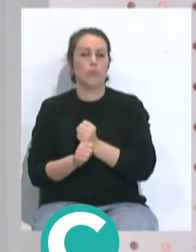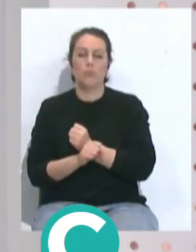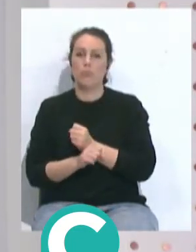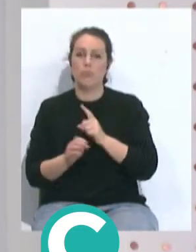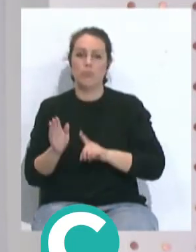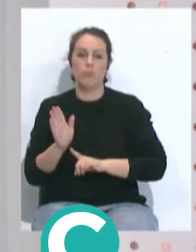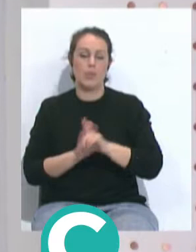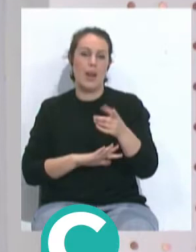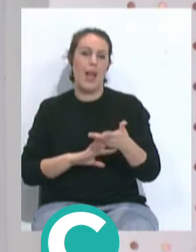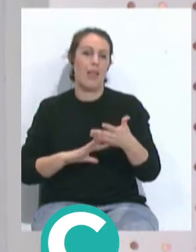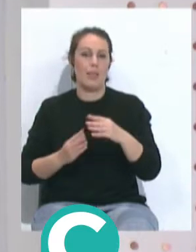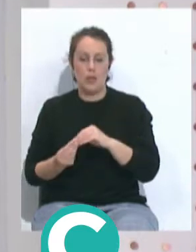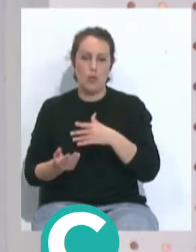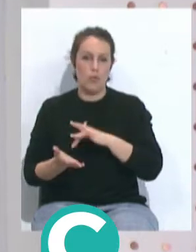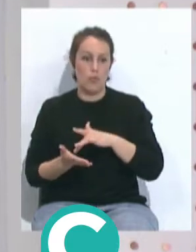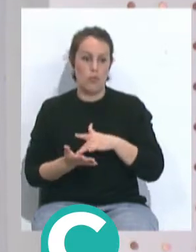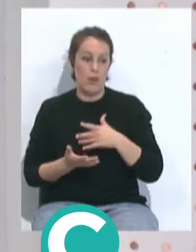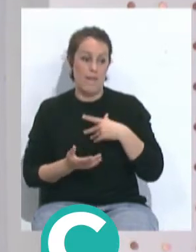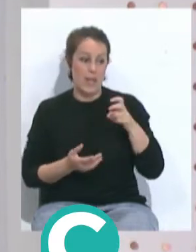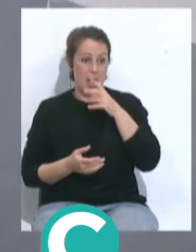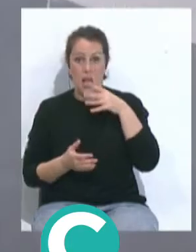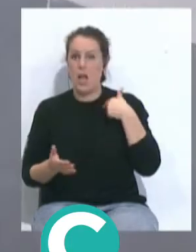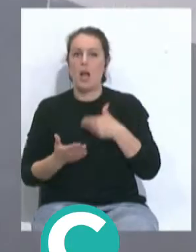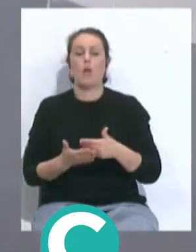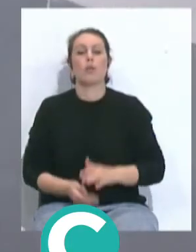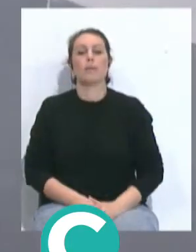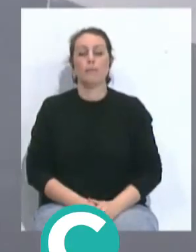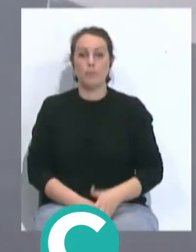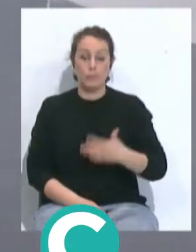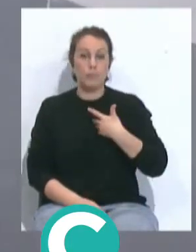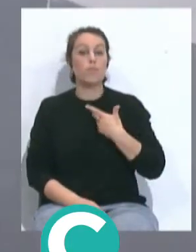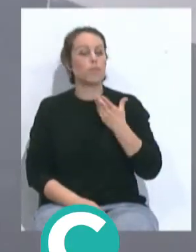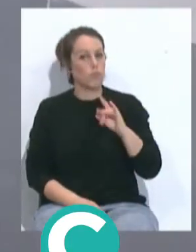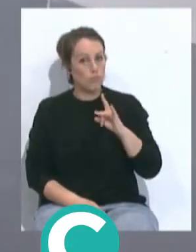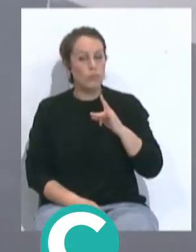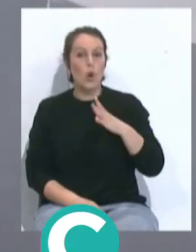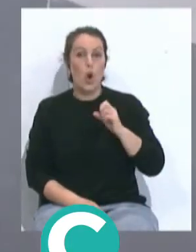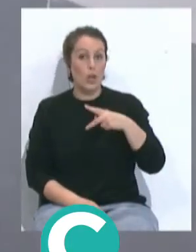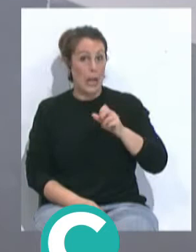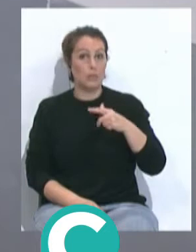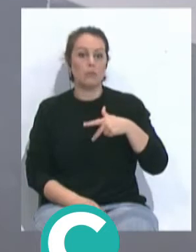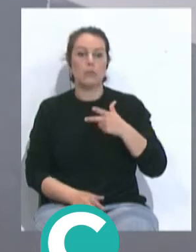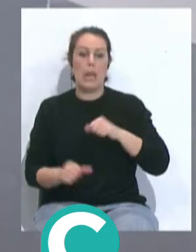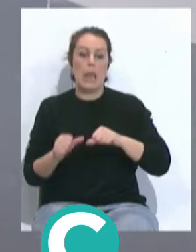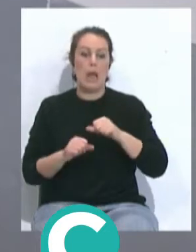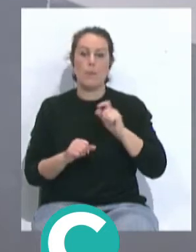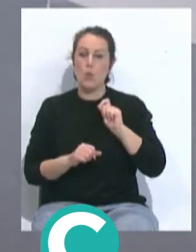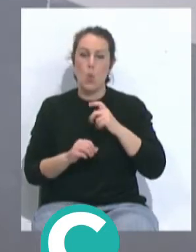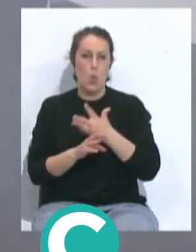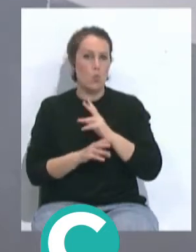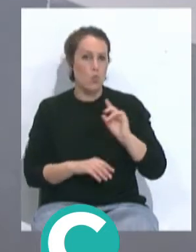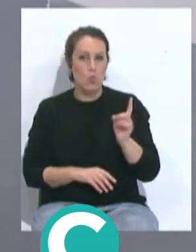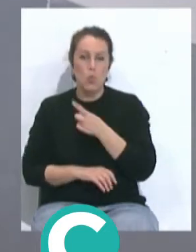esa adaptación desde su llegada. Así es, es decir, Conan tiene todos los minutos jugados en la liga, en los